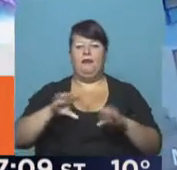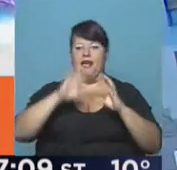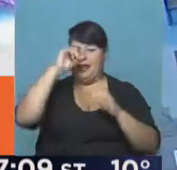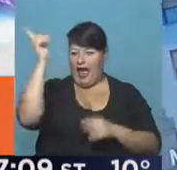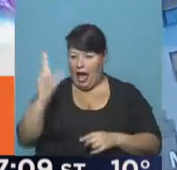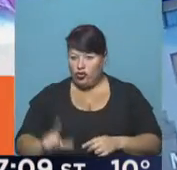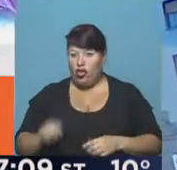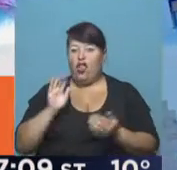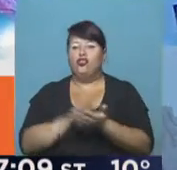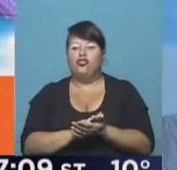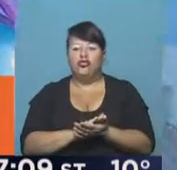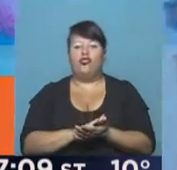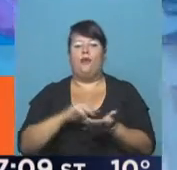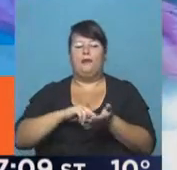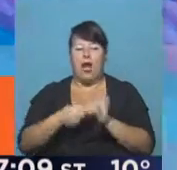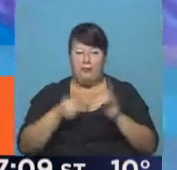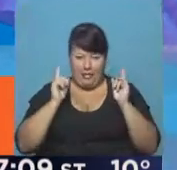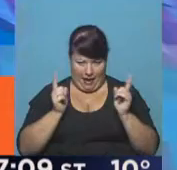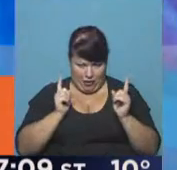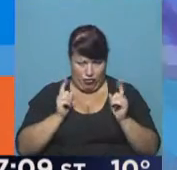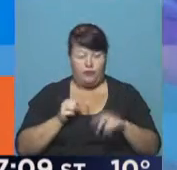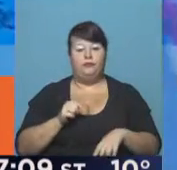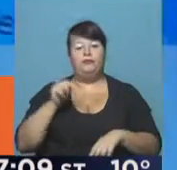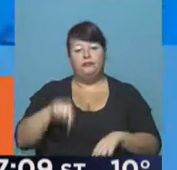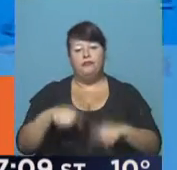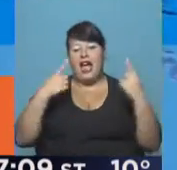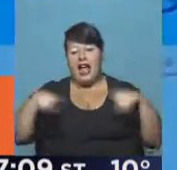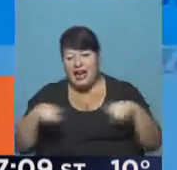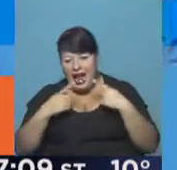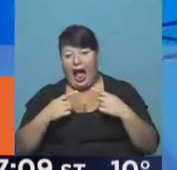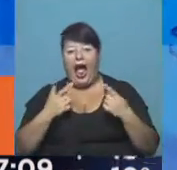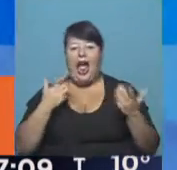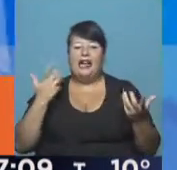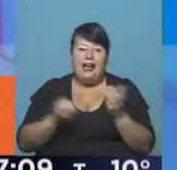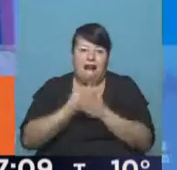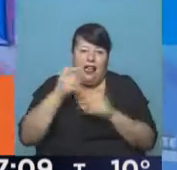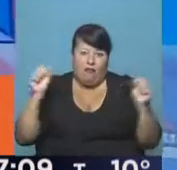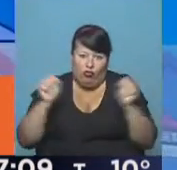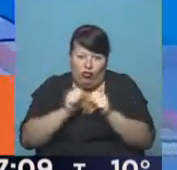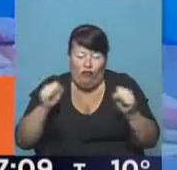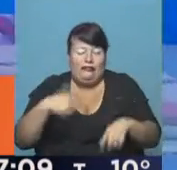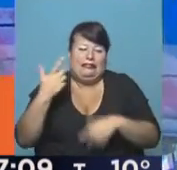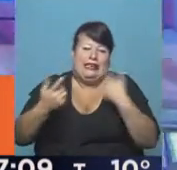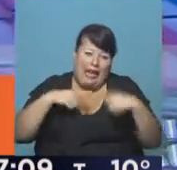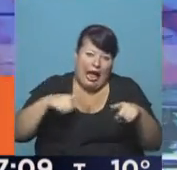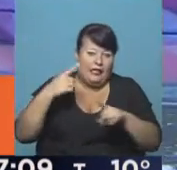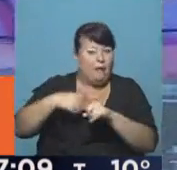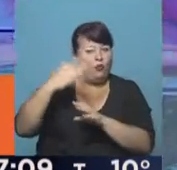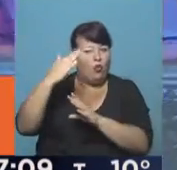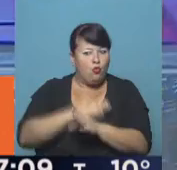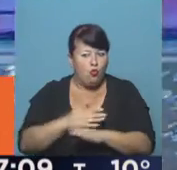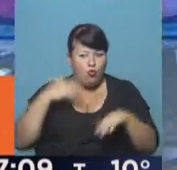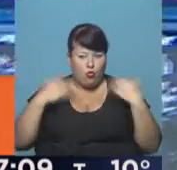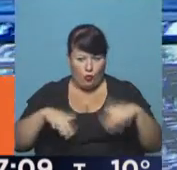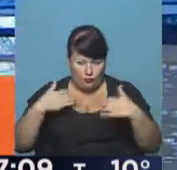por lo que tiene que ver con el conflicto docente. Aquí están cantando, tratando de calentar un poco en la mañana porque hace mucho frío, descendido verdaderamente